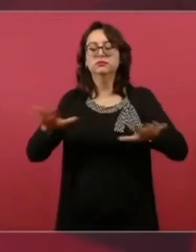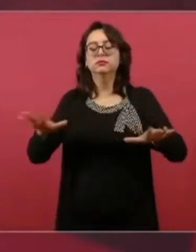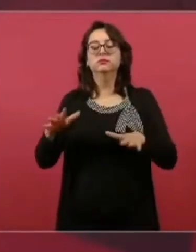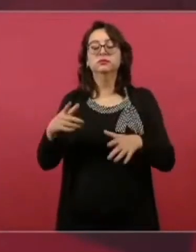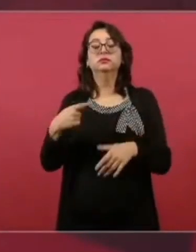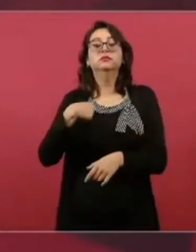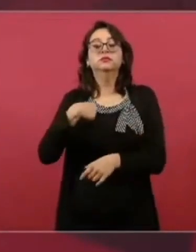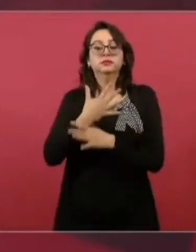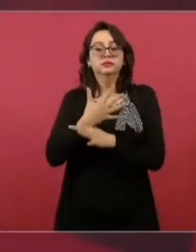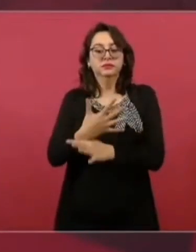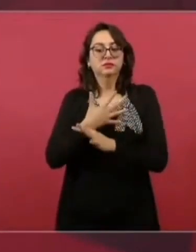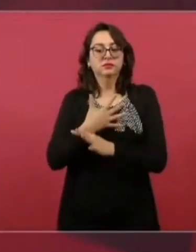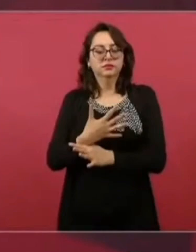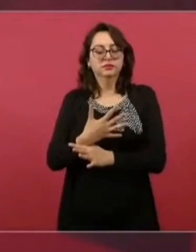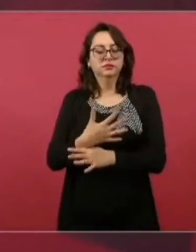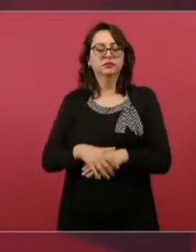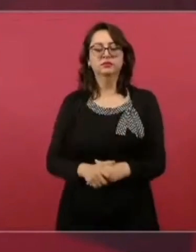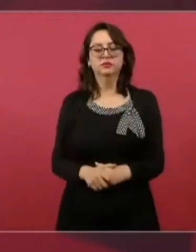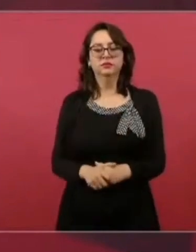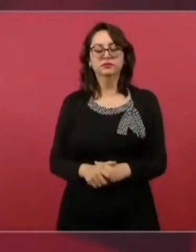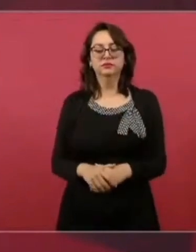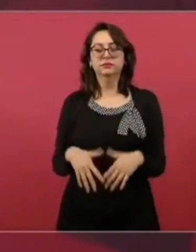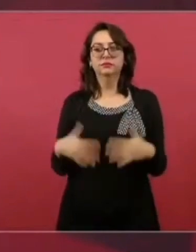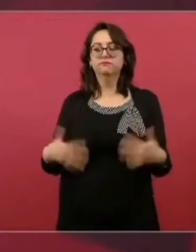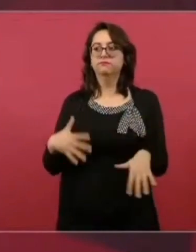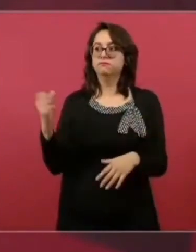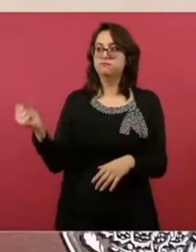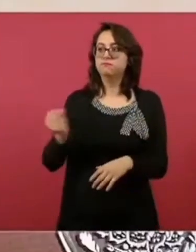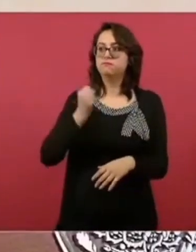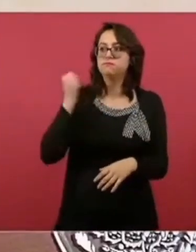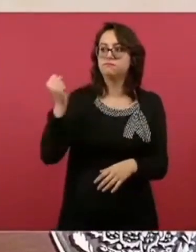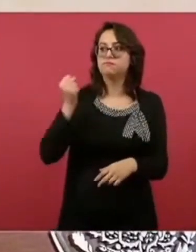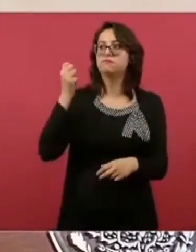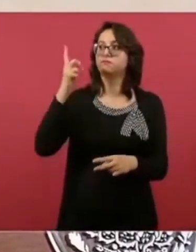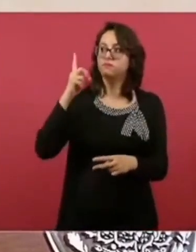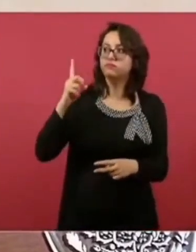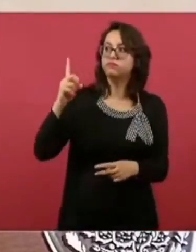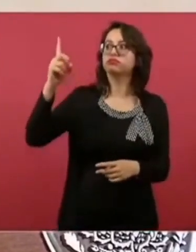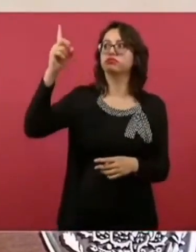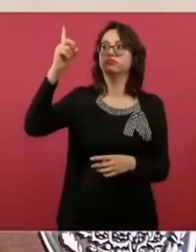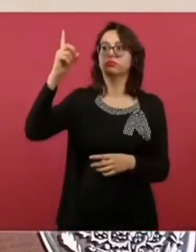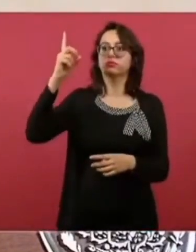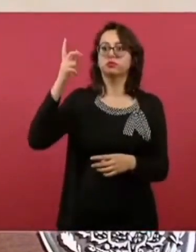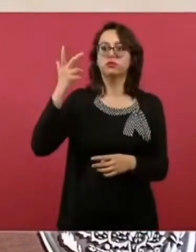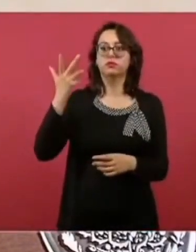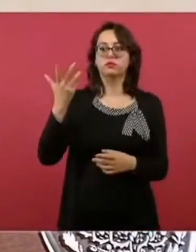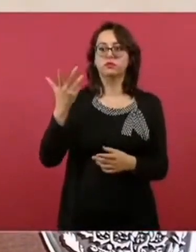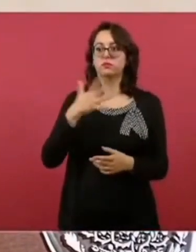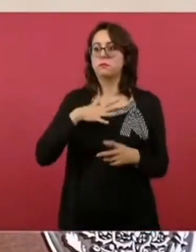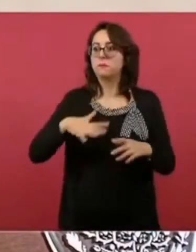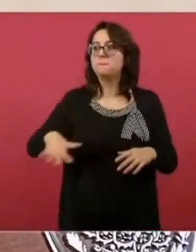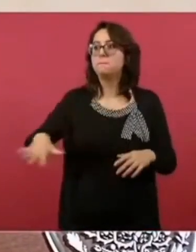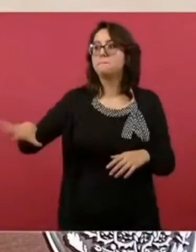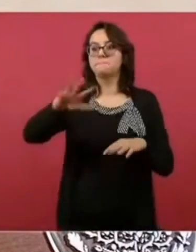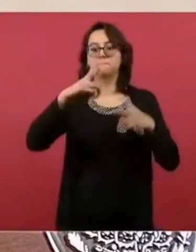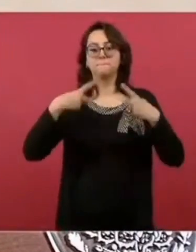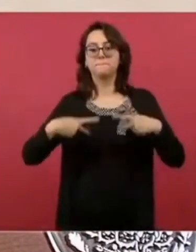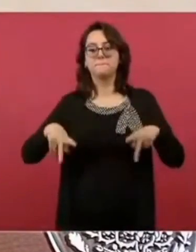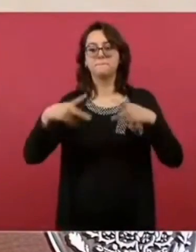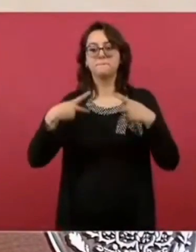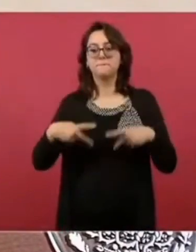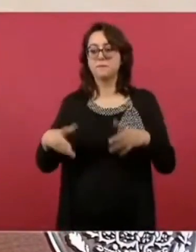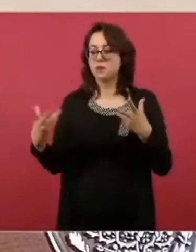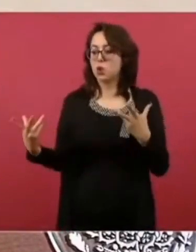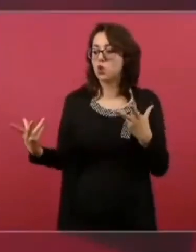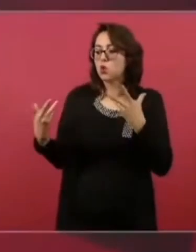a la suerte, al Creador, a la gente, que